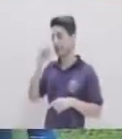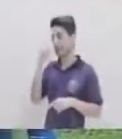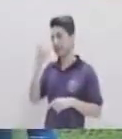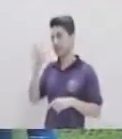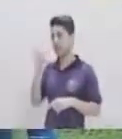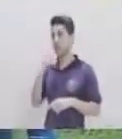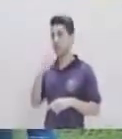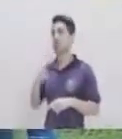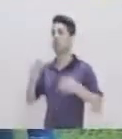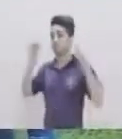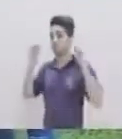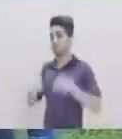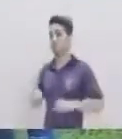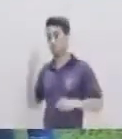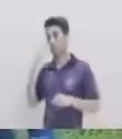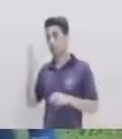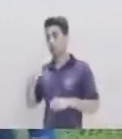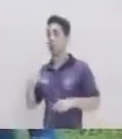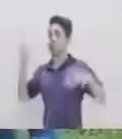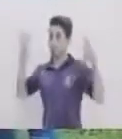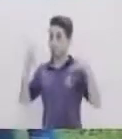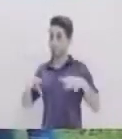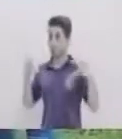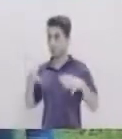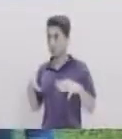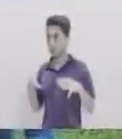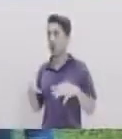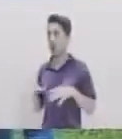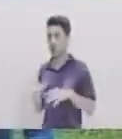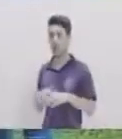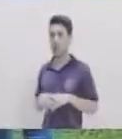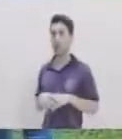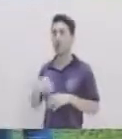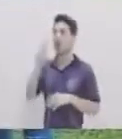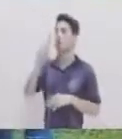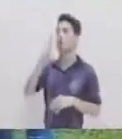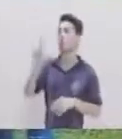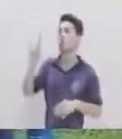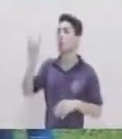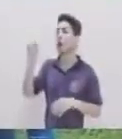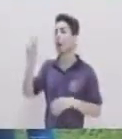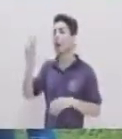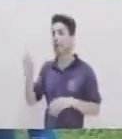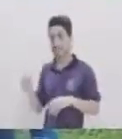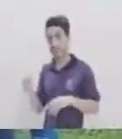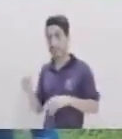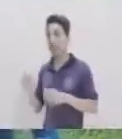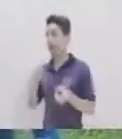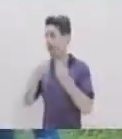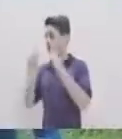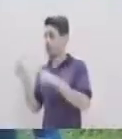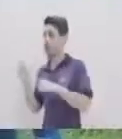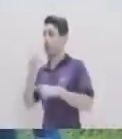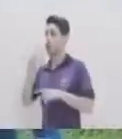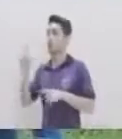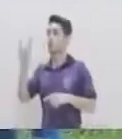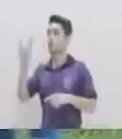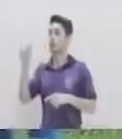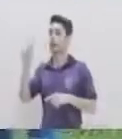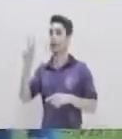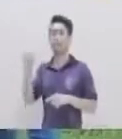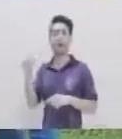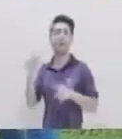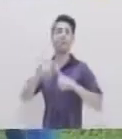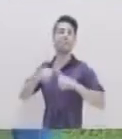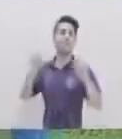¿Te das cuenta que hay un contraste? Si queremos decir indicativo, llueve Ajá Pero si queremos decir subjuntivo Puede que llueva